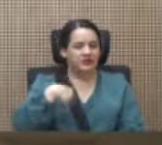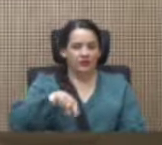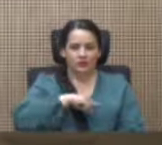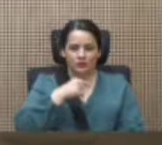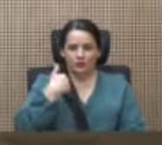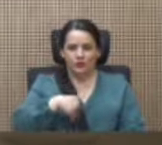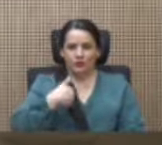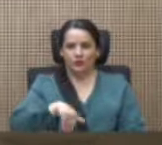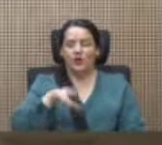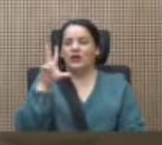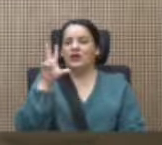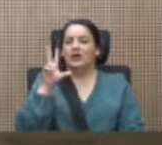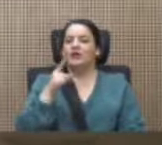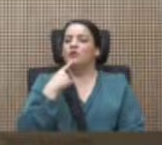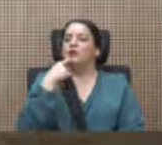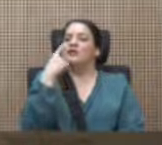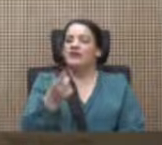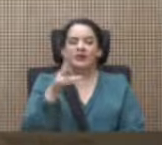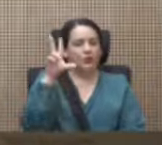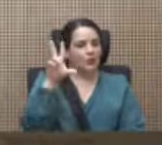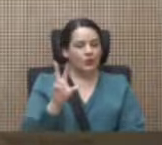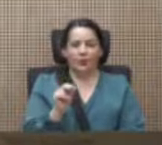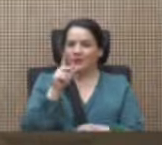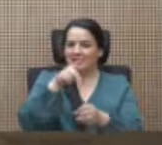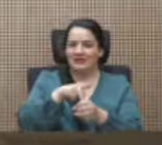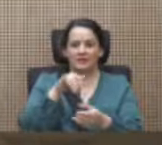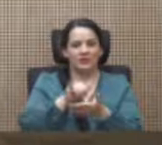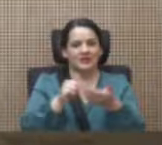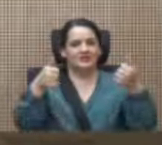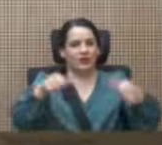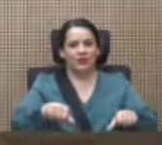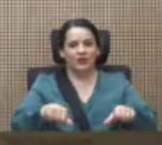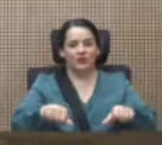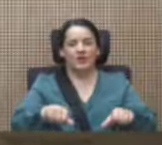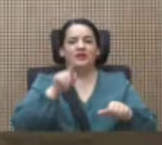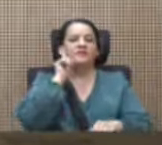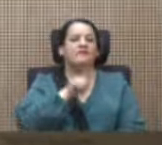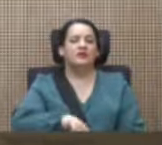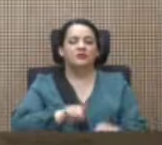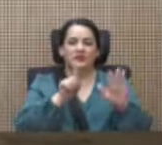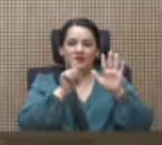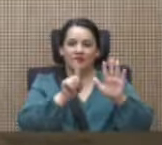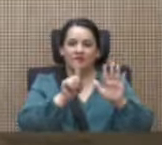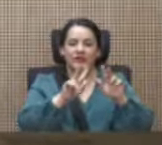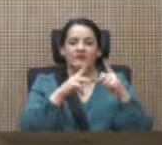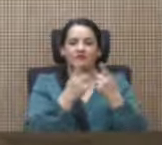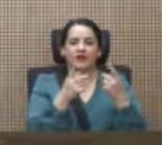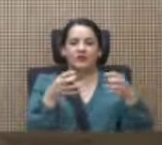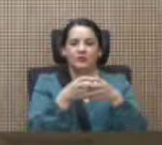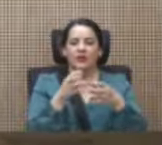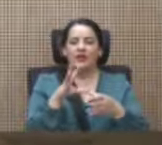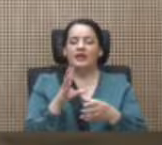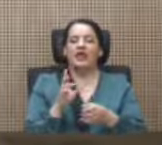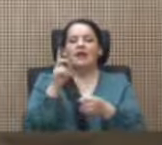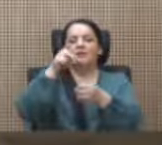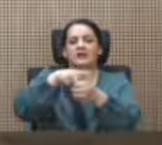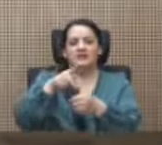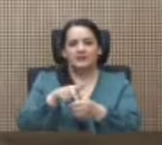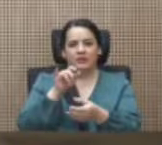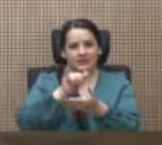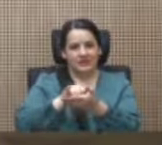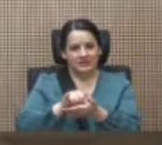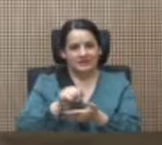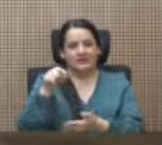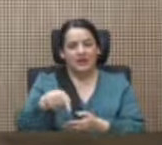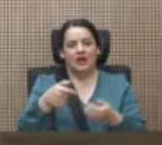que no formabas parte de ese acuerdo. Por tanto, es absolutamente falso que las seis fracciones fuésemos parte de ese acuerdo. Más